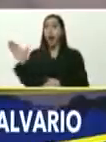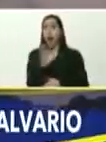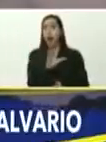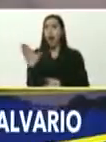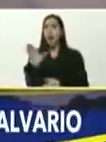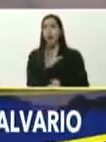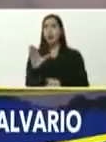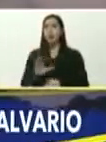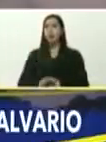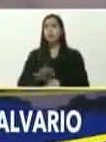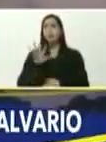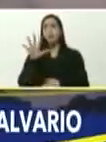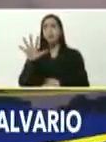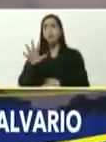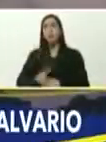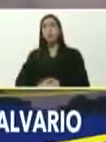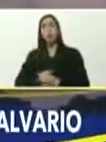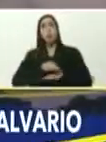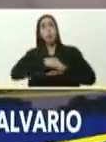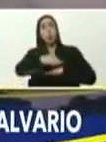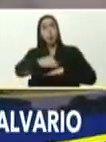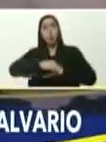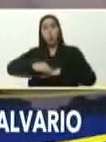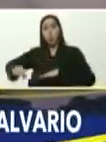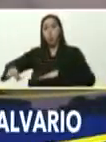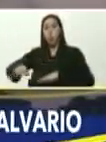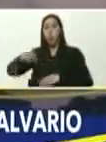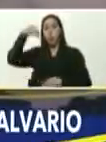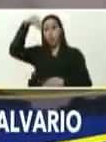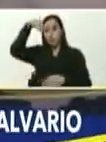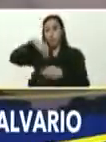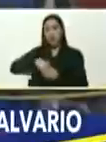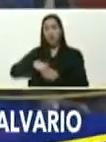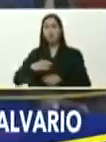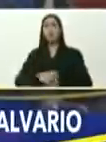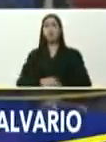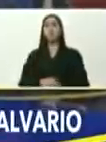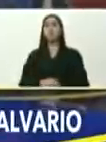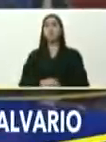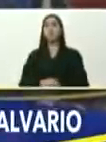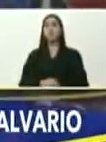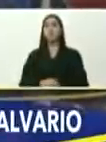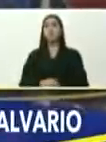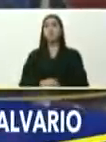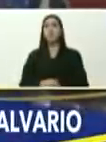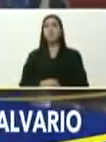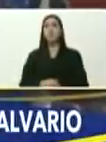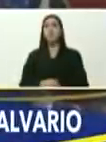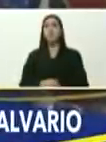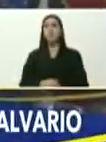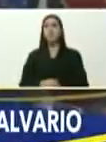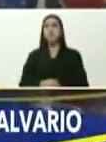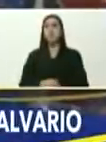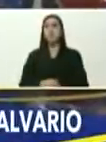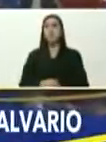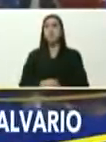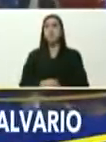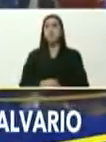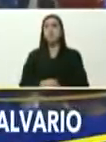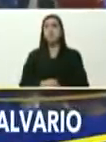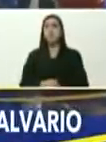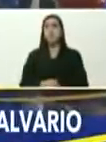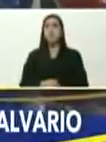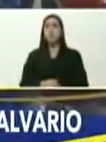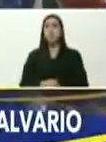los cinco municipios, que conforman, la Gran Caracas, y, aquí, en la bella capital, Caracas,